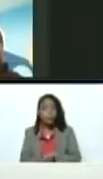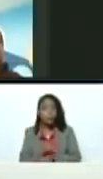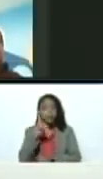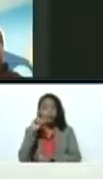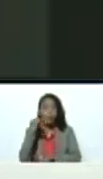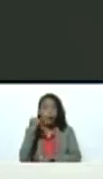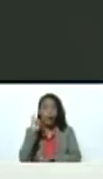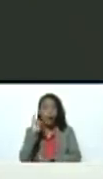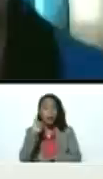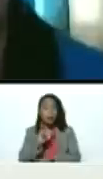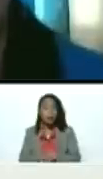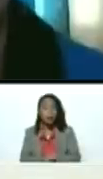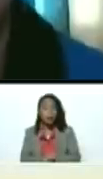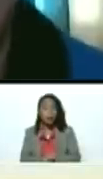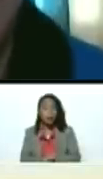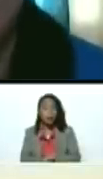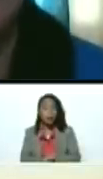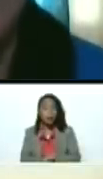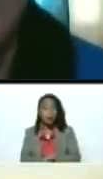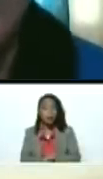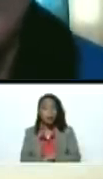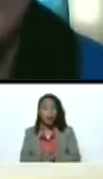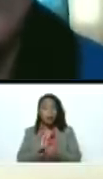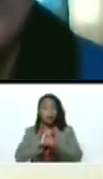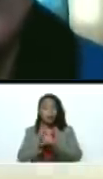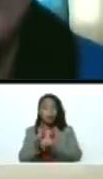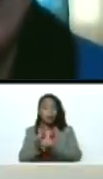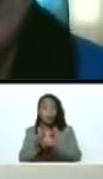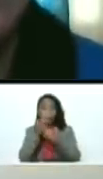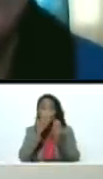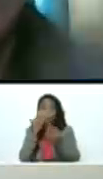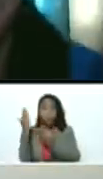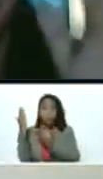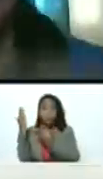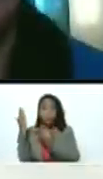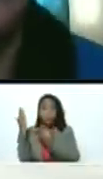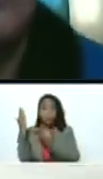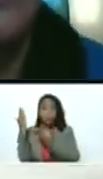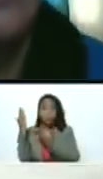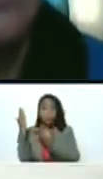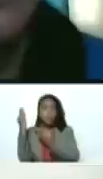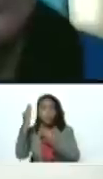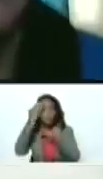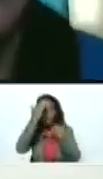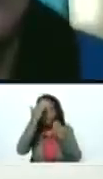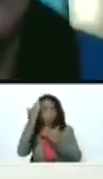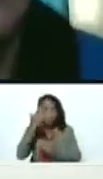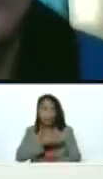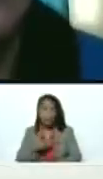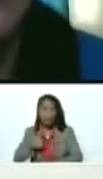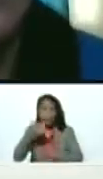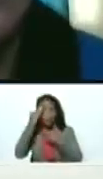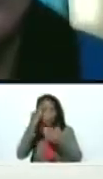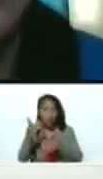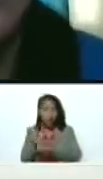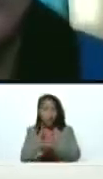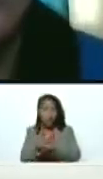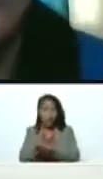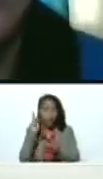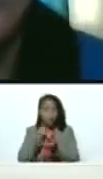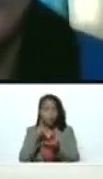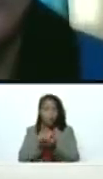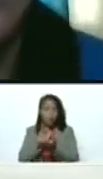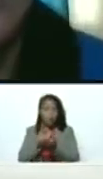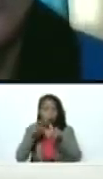está con COVID-19, mi saludo, pues. Igualmente, quiero saludar a los gobernadores presentes,